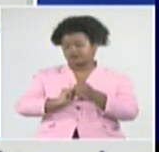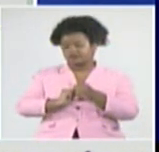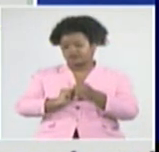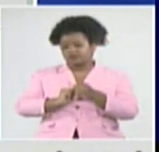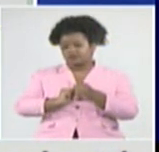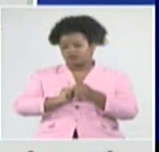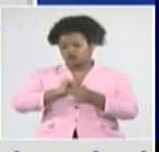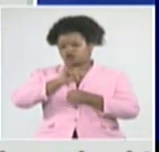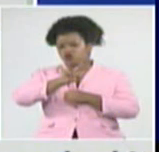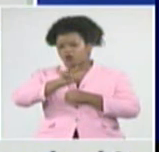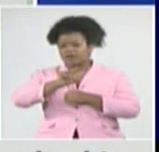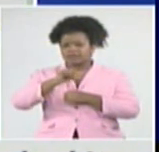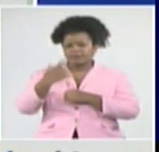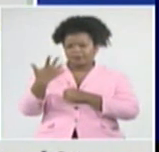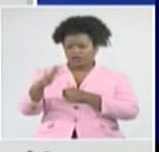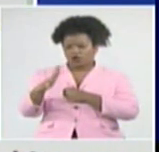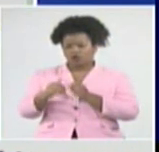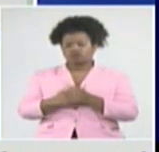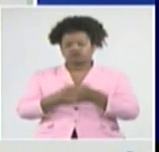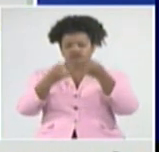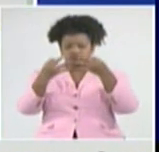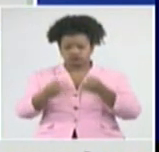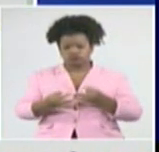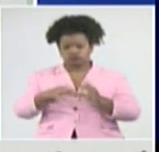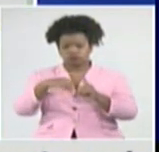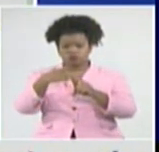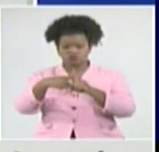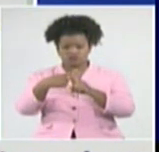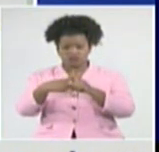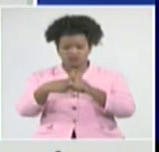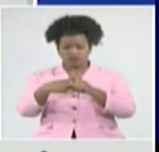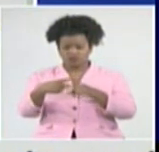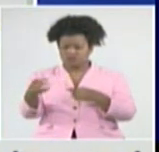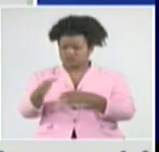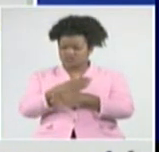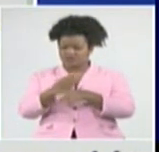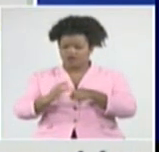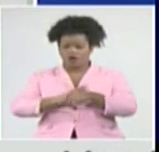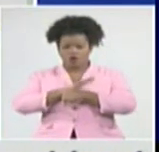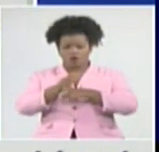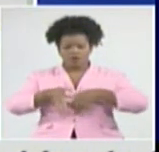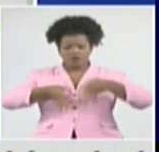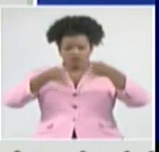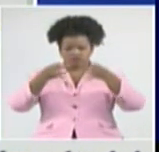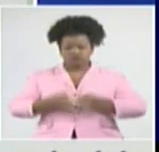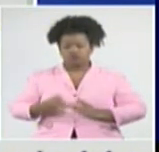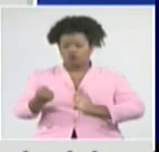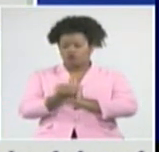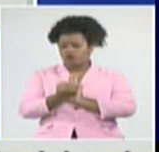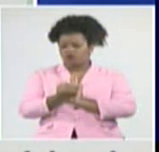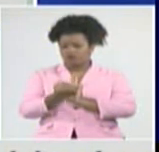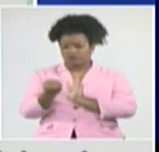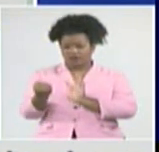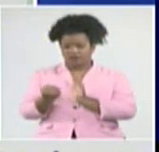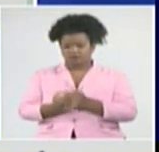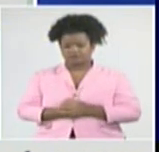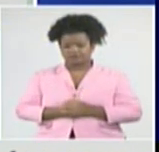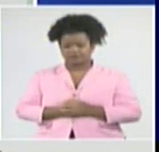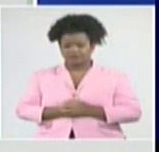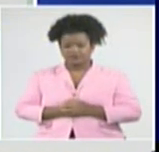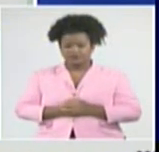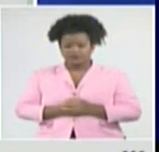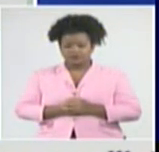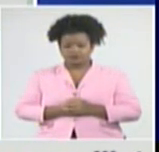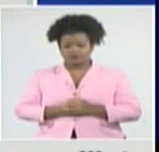90 y tantos, pues resultan positivos, confirmados. Muchas veces entonces las personas que resultan positivos